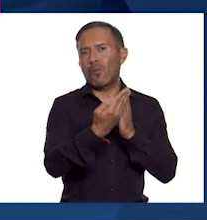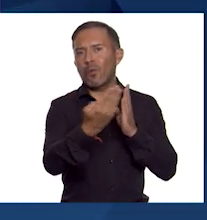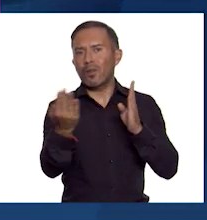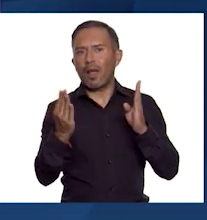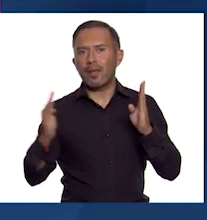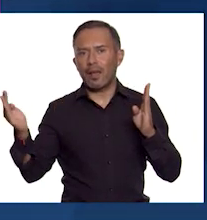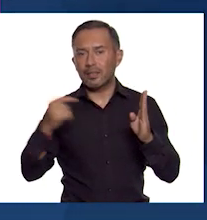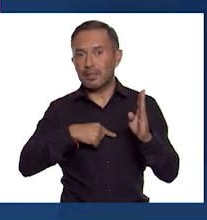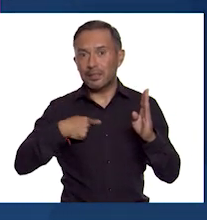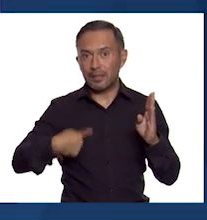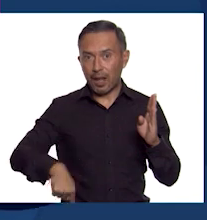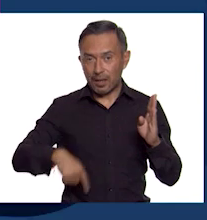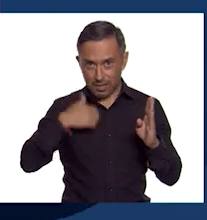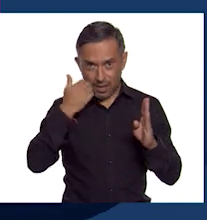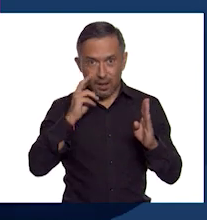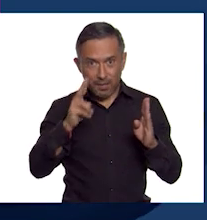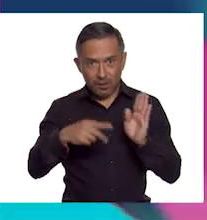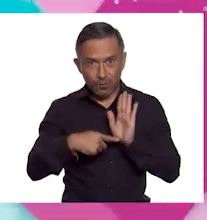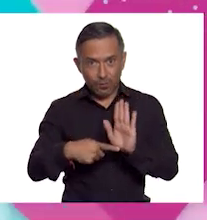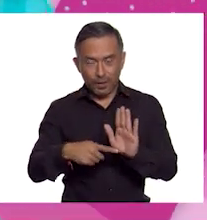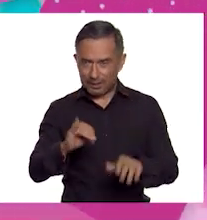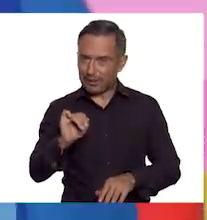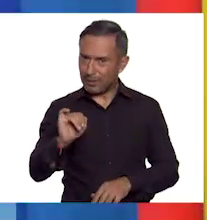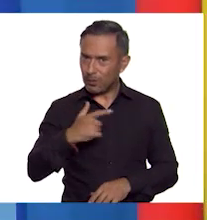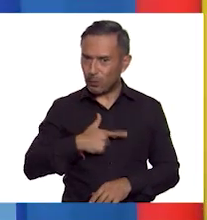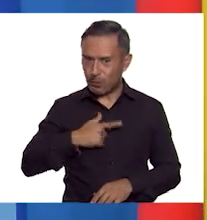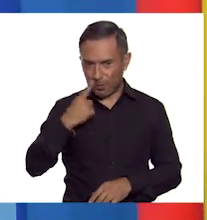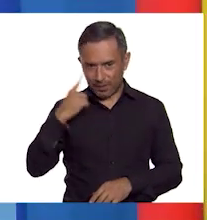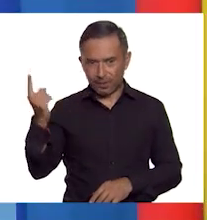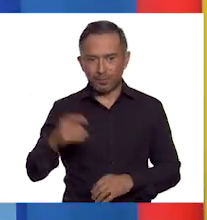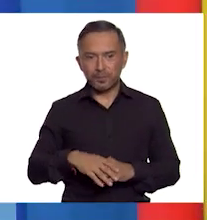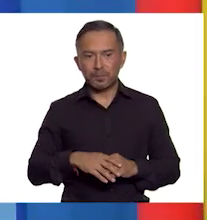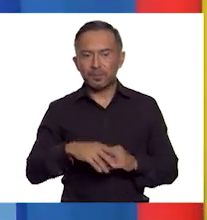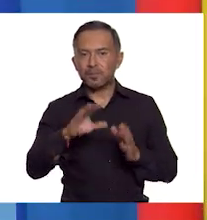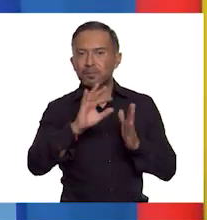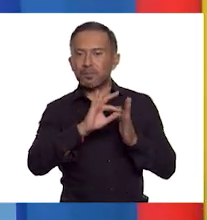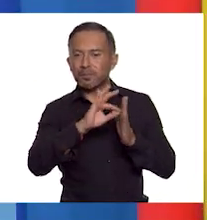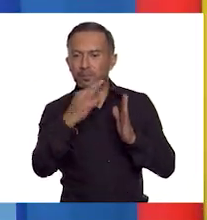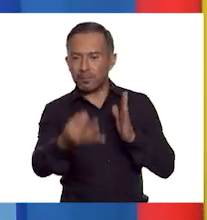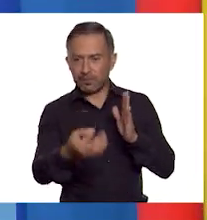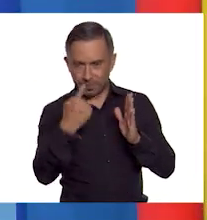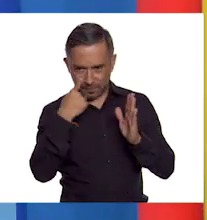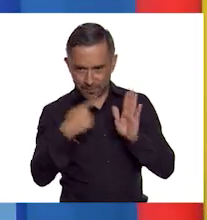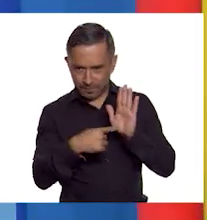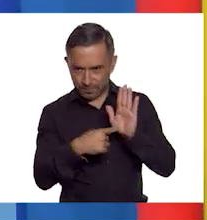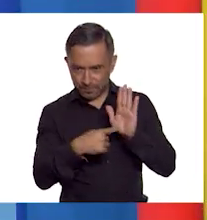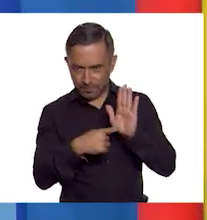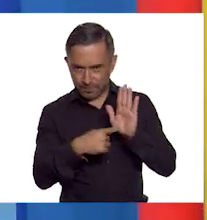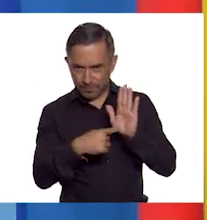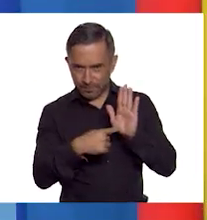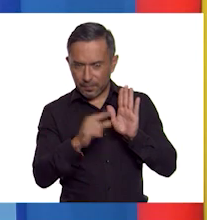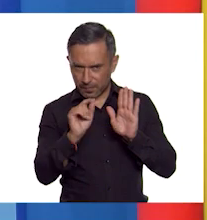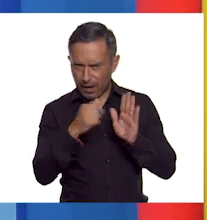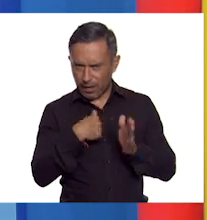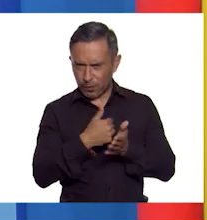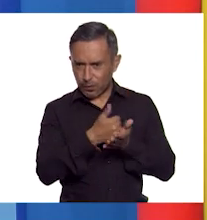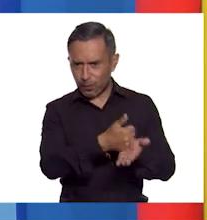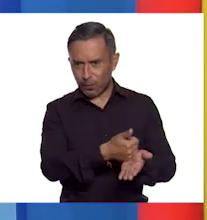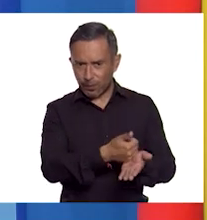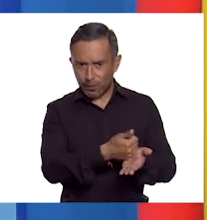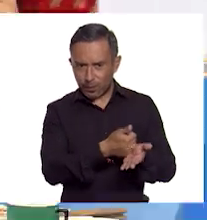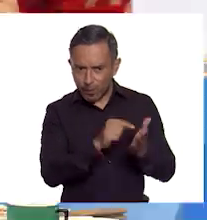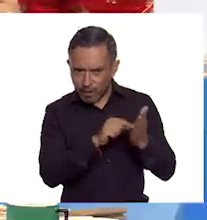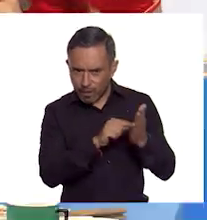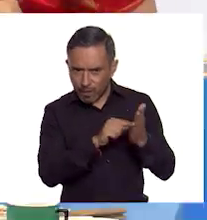mostrar la Gran Muralla China? Claro. ¿Qué te parece si instalas la pestañita que está de este lado? A ver, mira, te ayuda. Aquí, aquí,